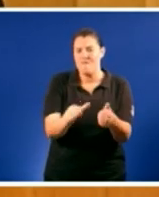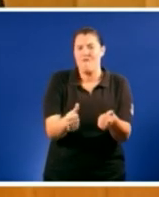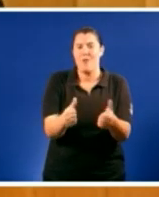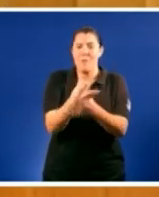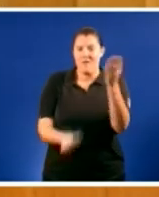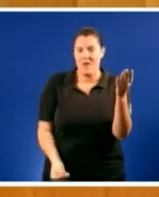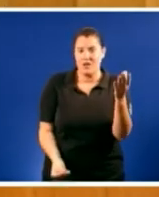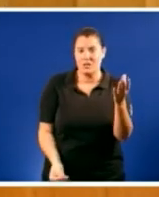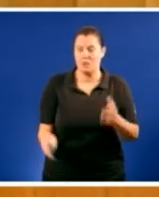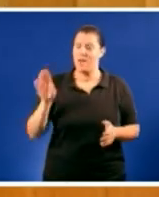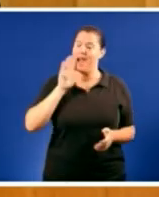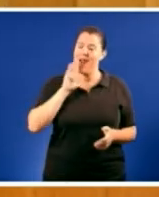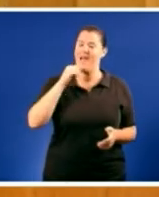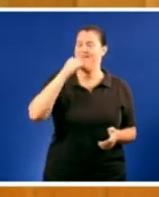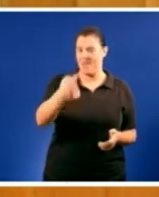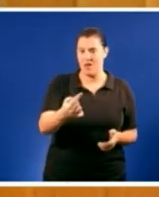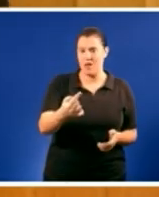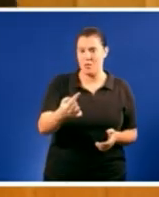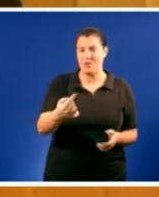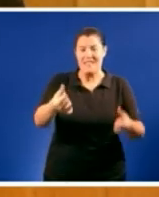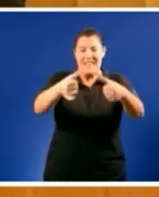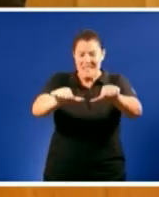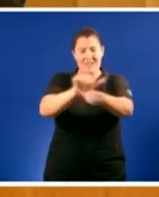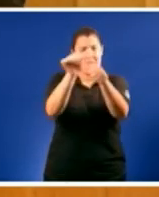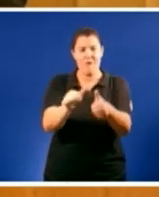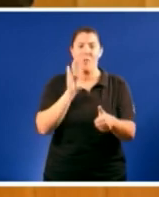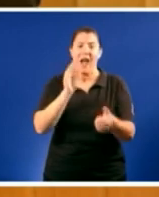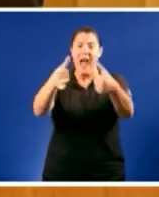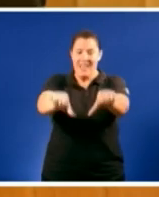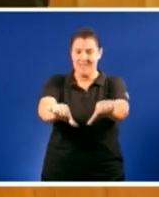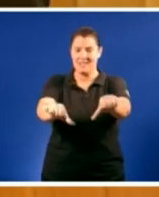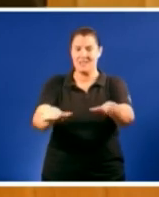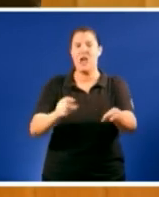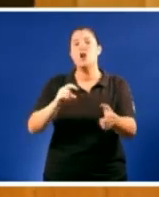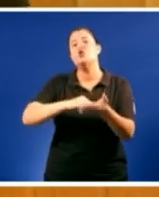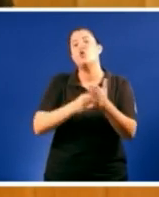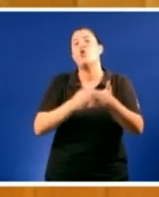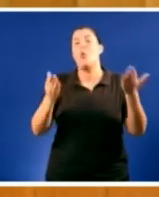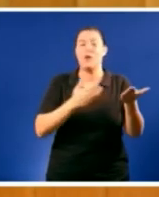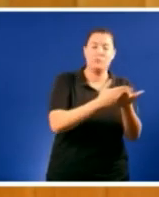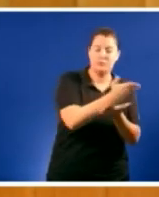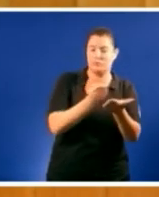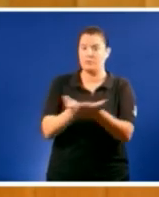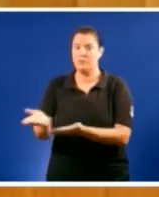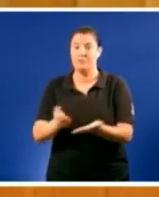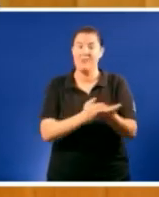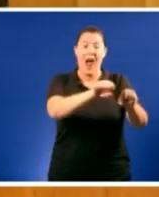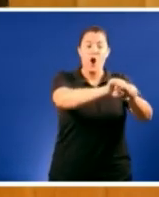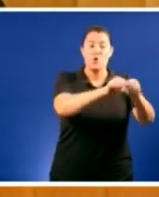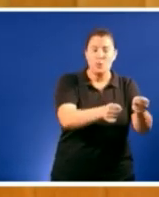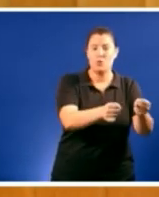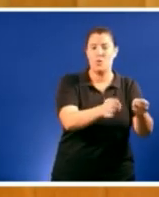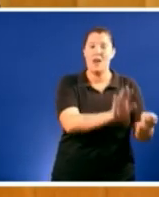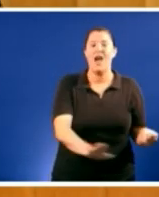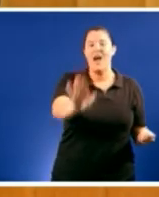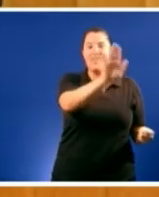dito a crise dese modelo só ten dúas saídas posíveis señor Fijo a ruptura do Estado ou